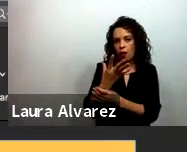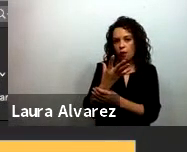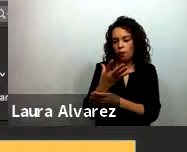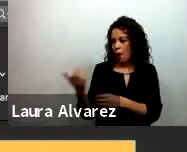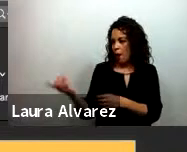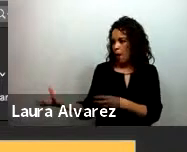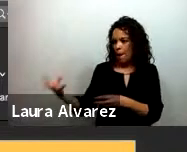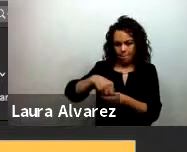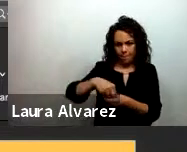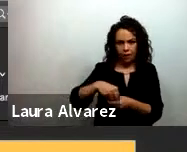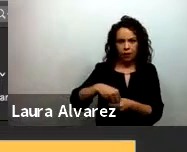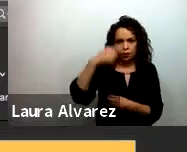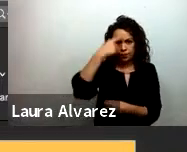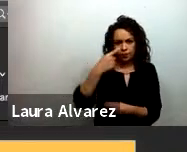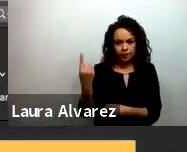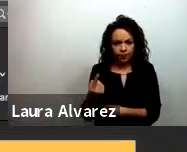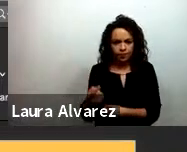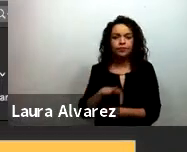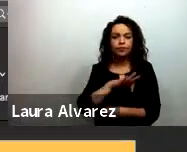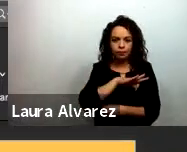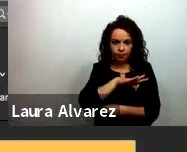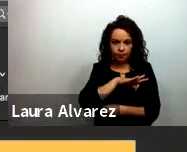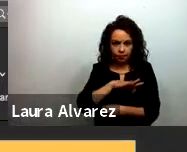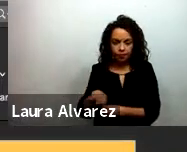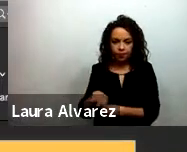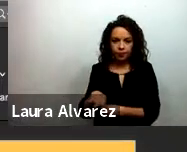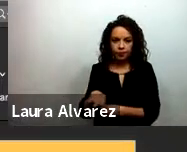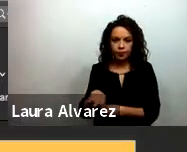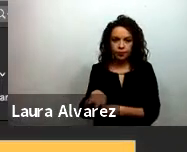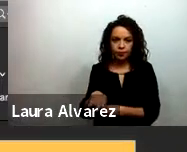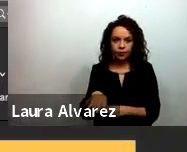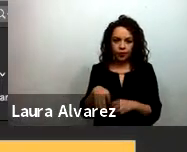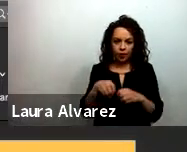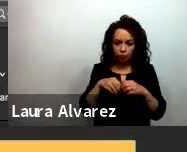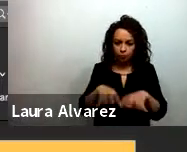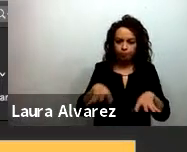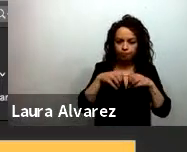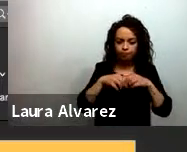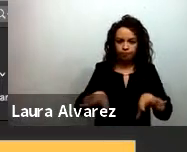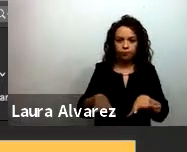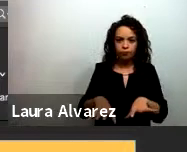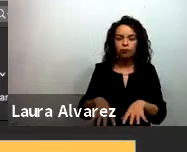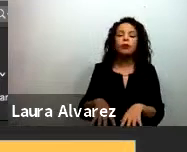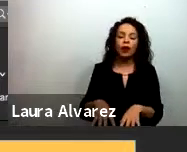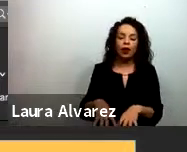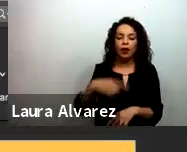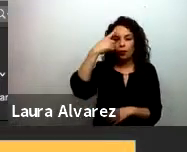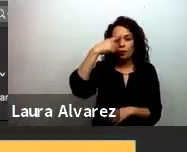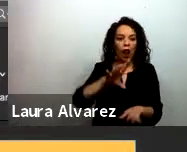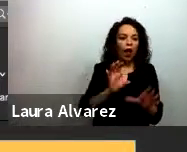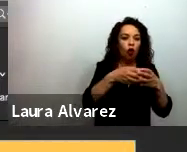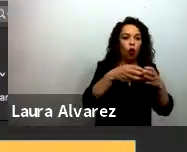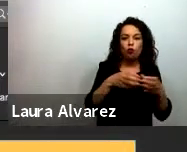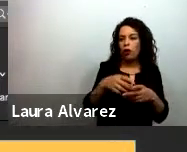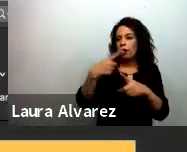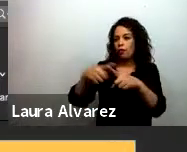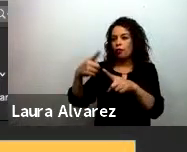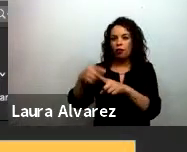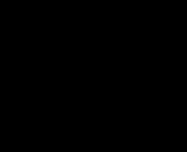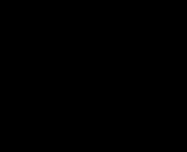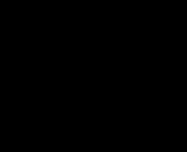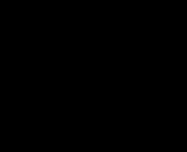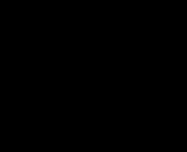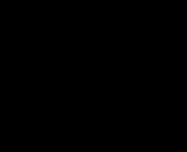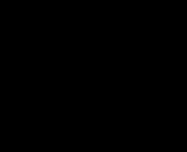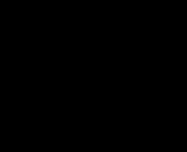para su emisión a través de radios comunitarias esas serían las dos experiencias que